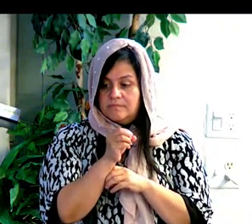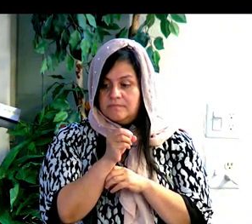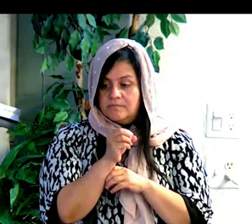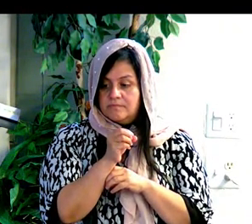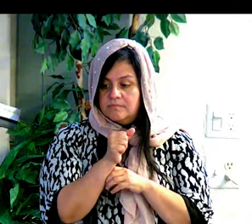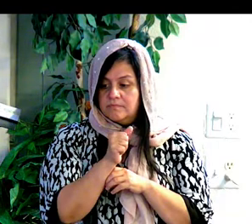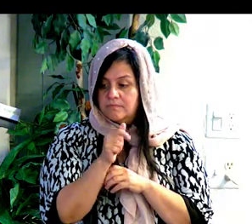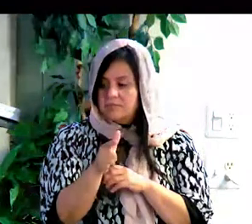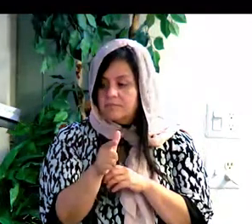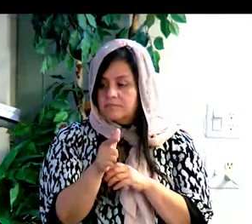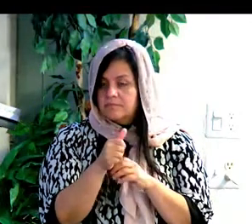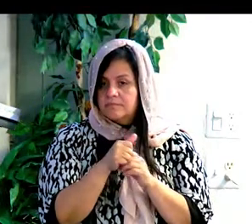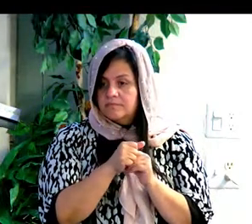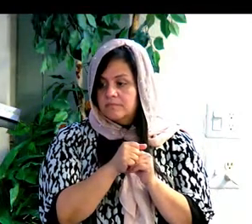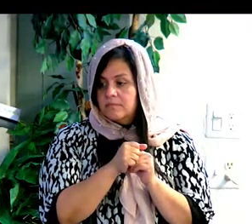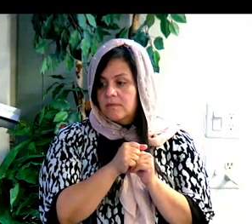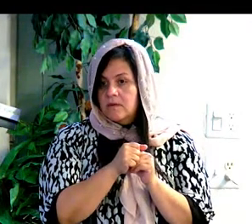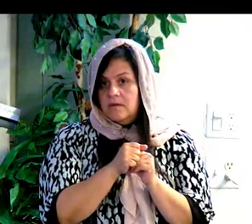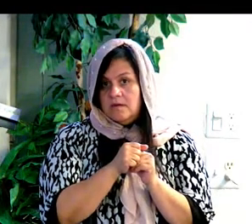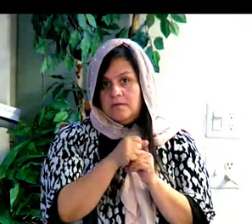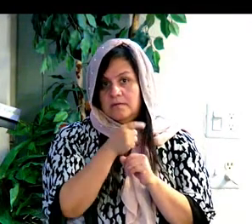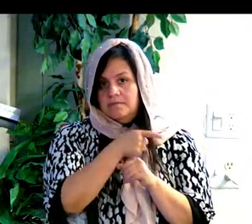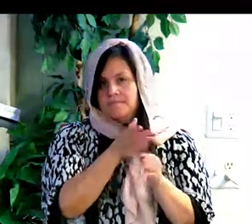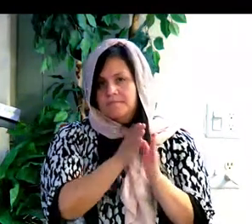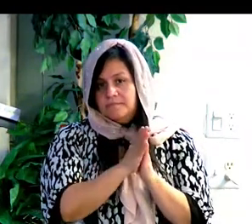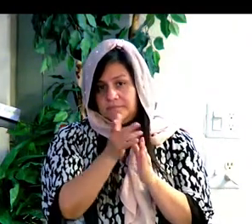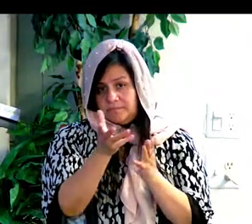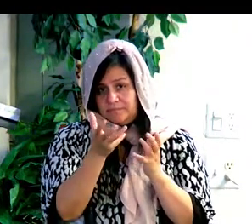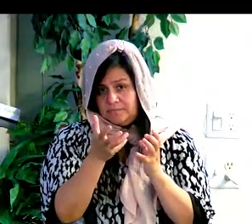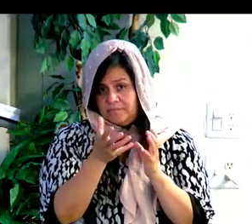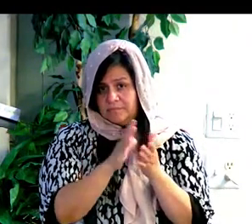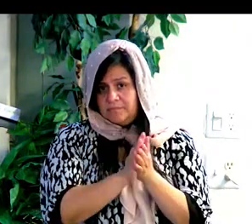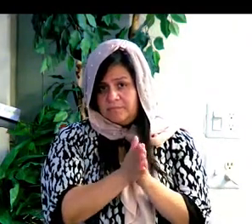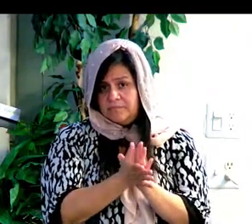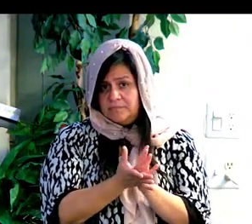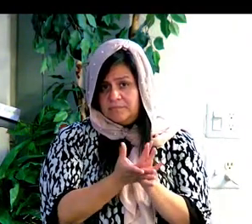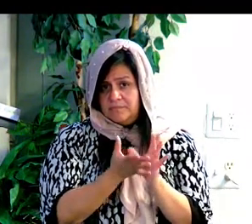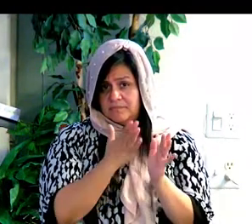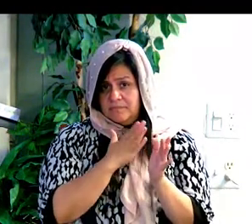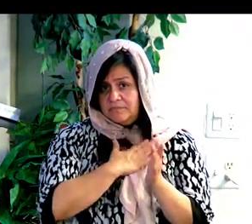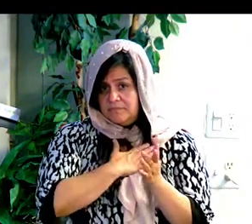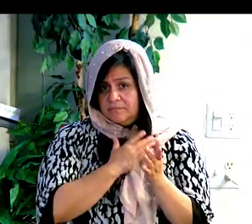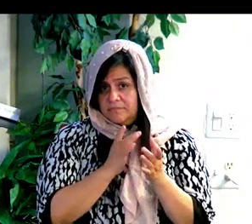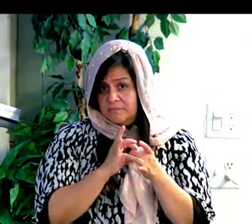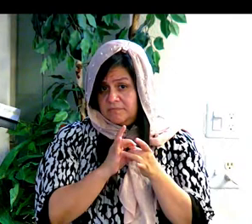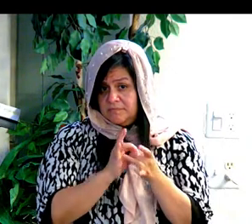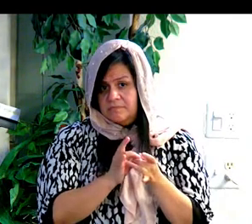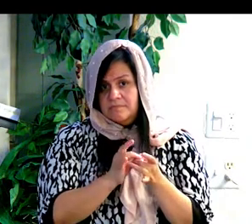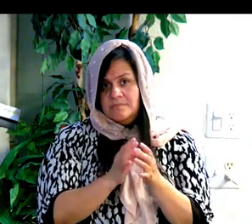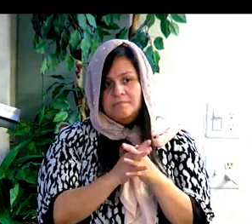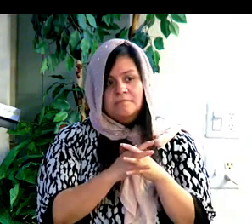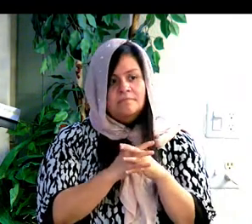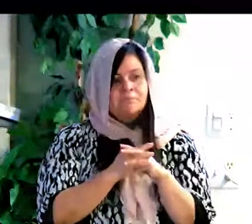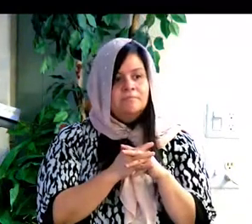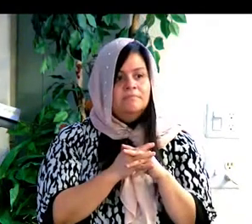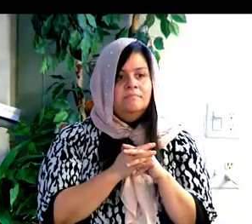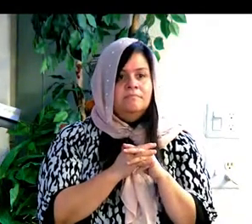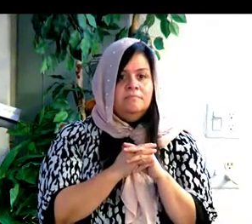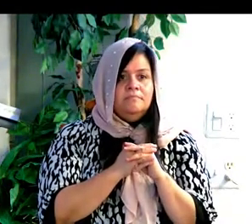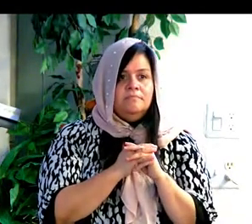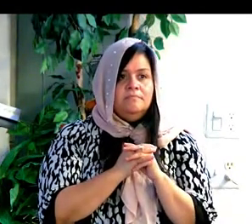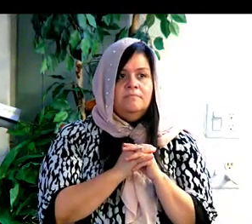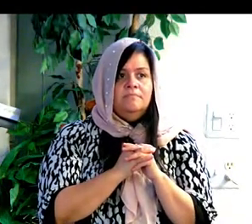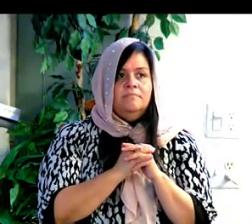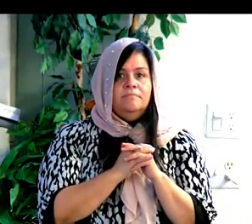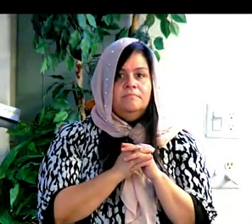Y desde hoy en día, el Señor nos hace la pregunta, si nosotros queremos estar con Él,